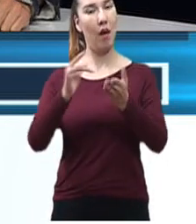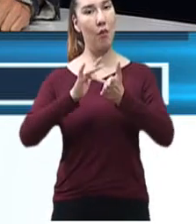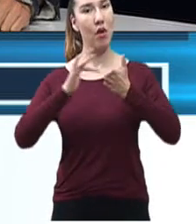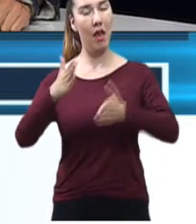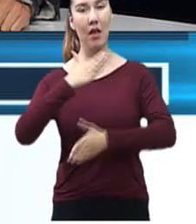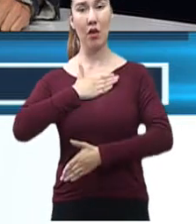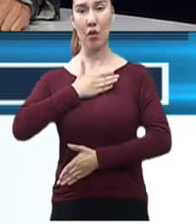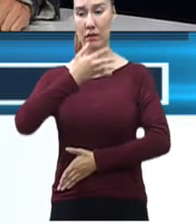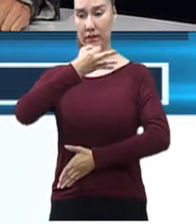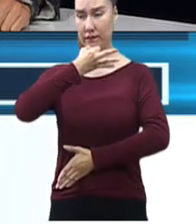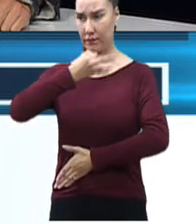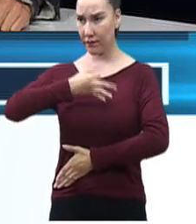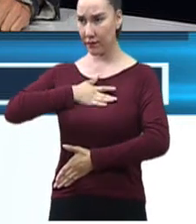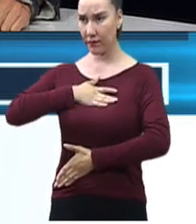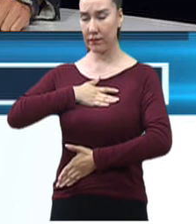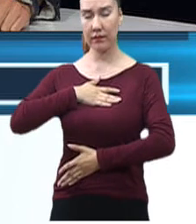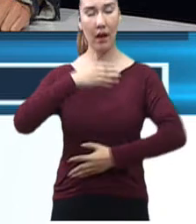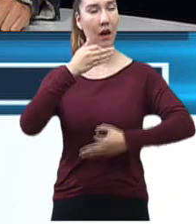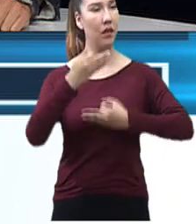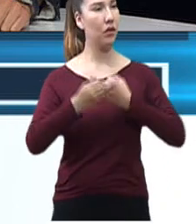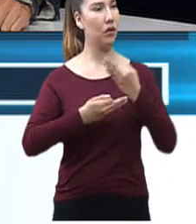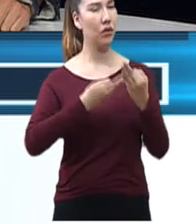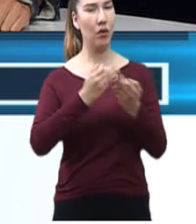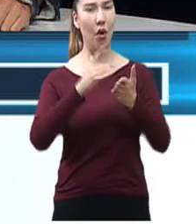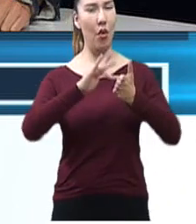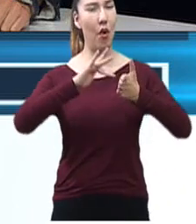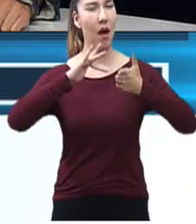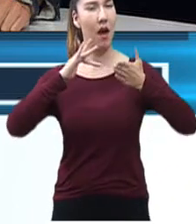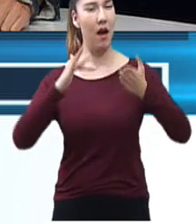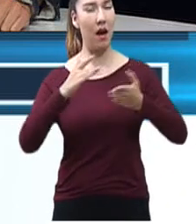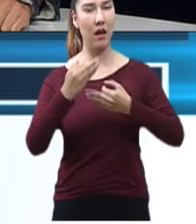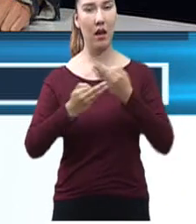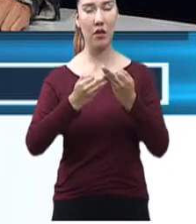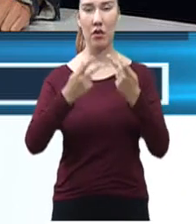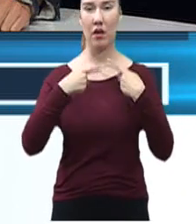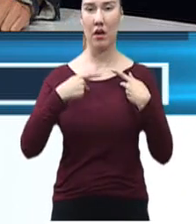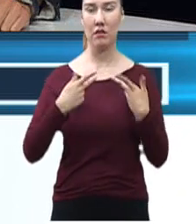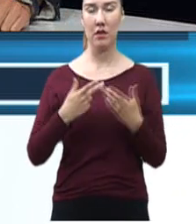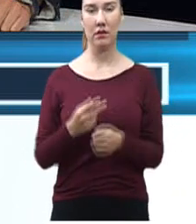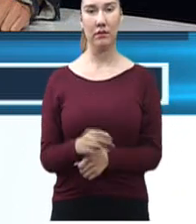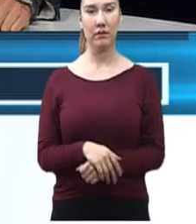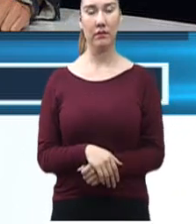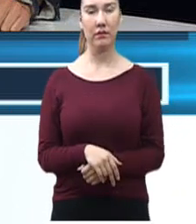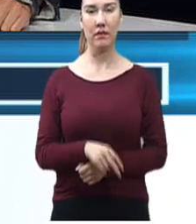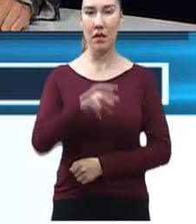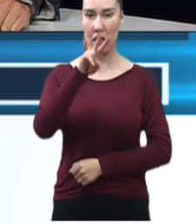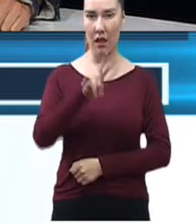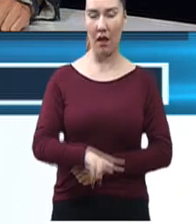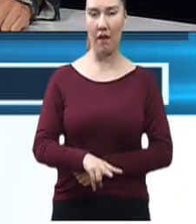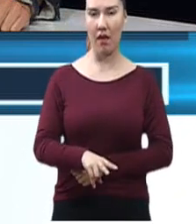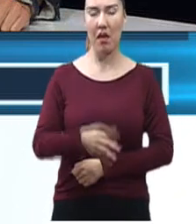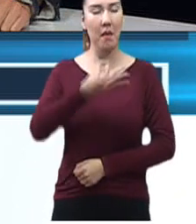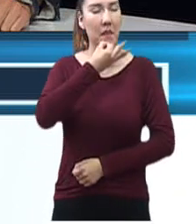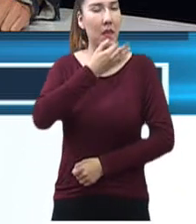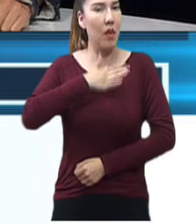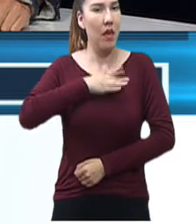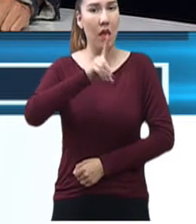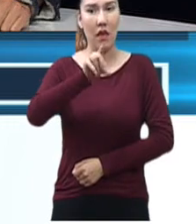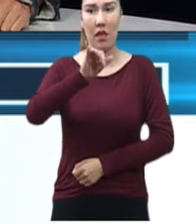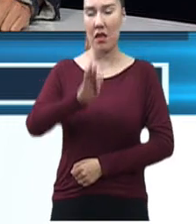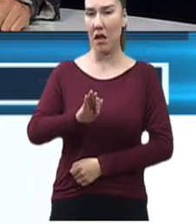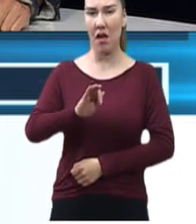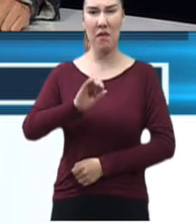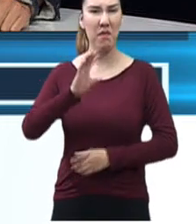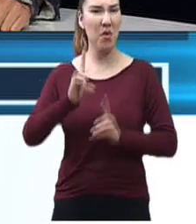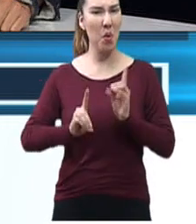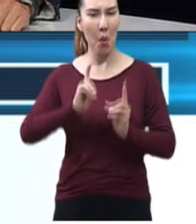sus órdenes. Gracias a todo, a ti principalmente, a tu público. bueno, estamos a sus órdenes en el DIF Municipal para cualquier situación que se